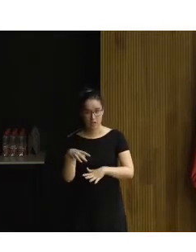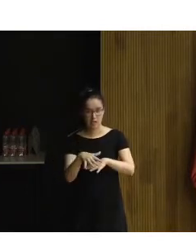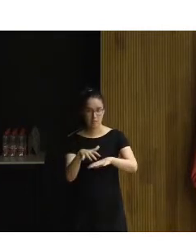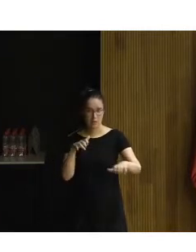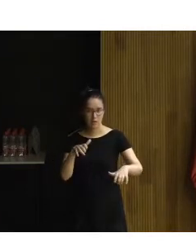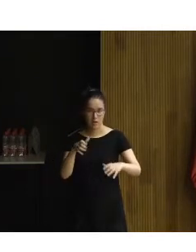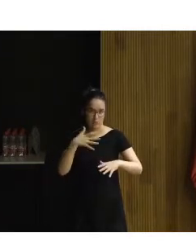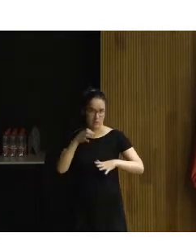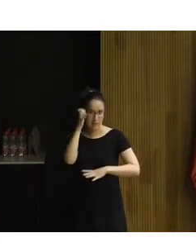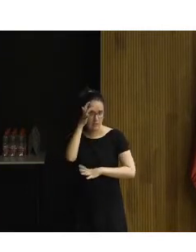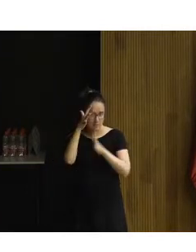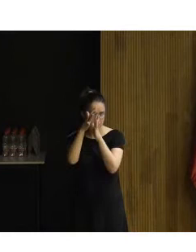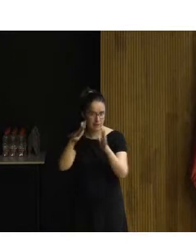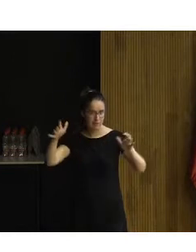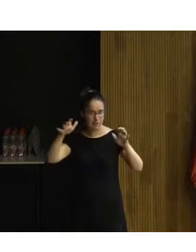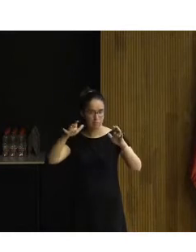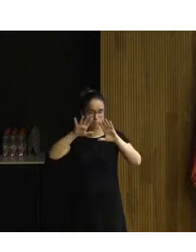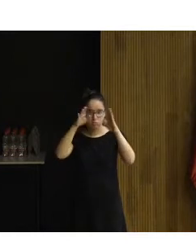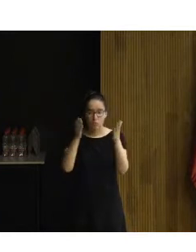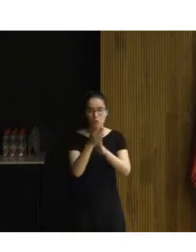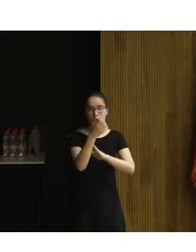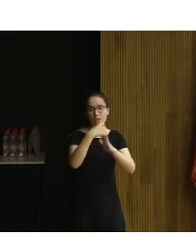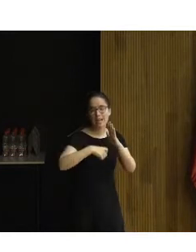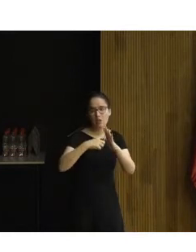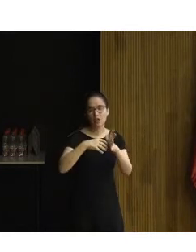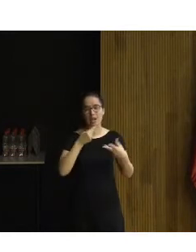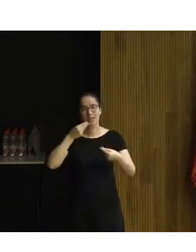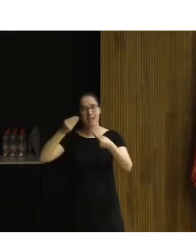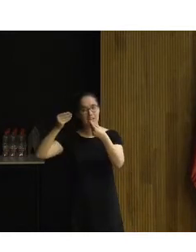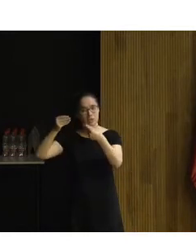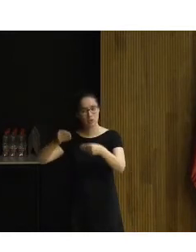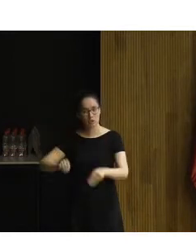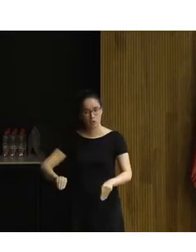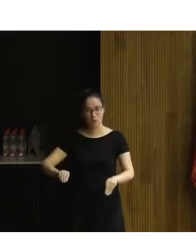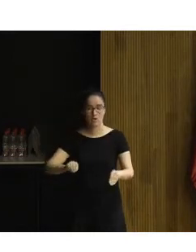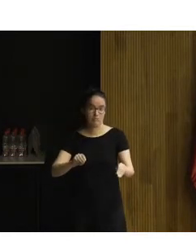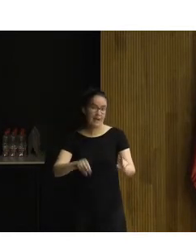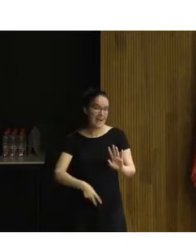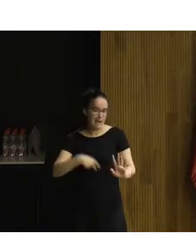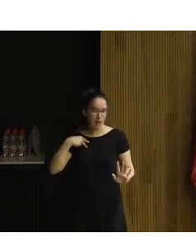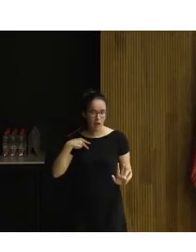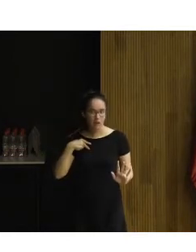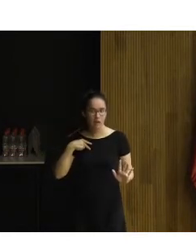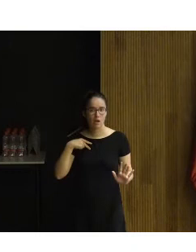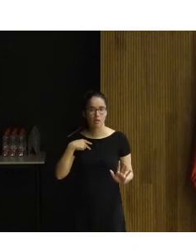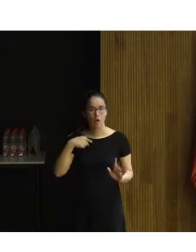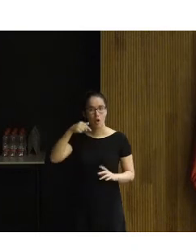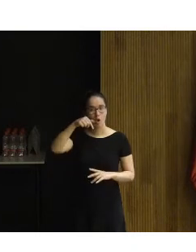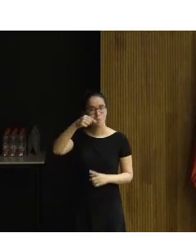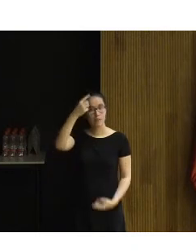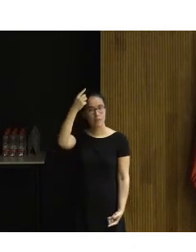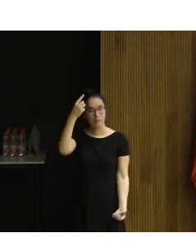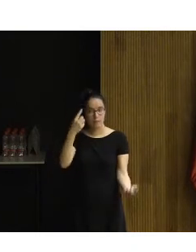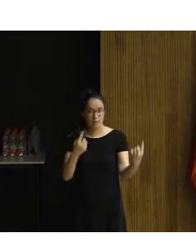pueden ustedes imaginar, dedicadas al mundo de la arqueología y al mundo de la historia en términos generales, poder acoger de vez en